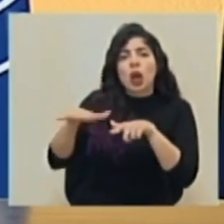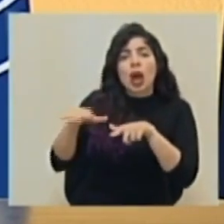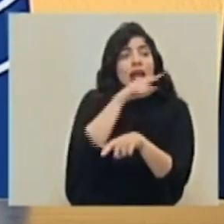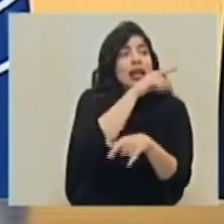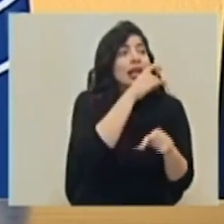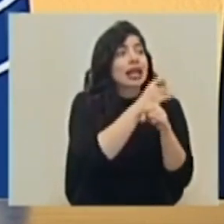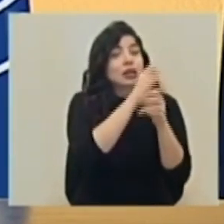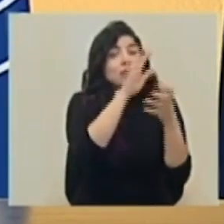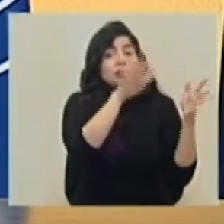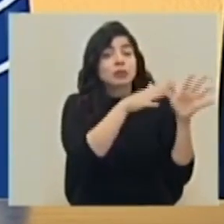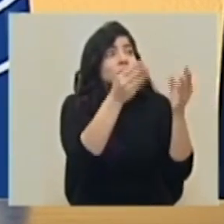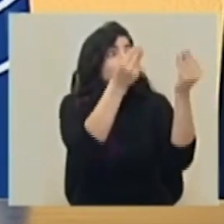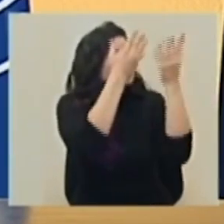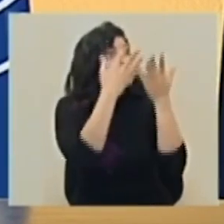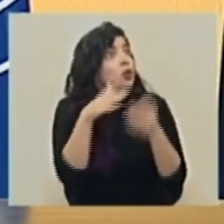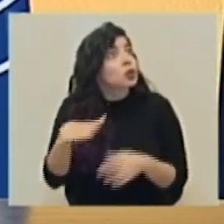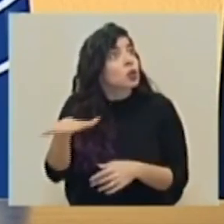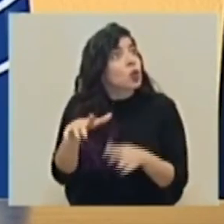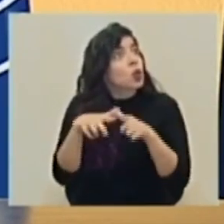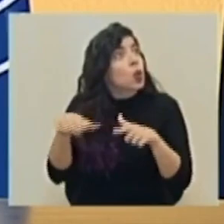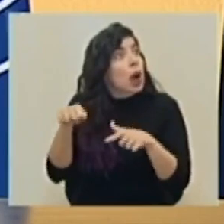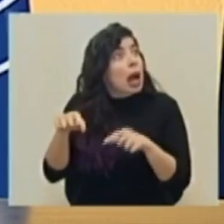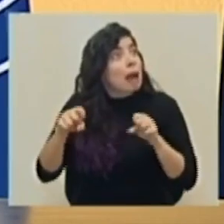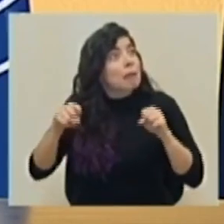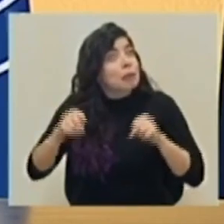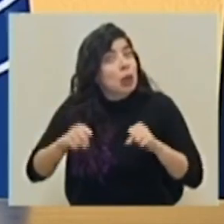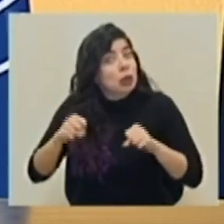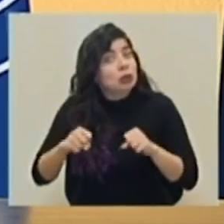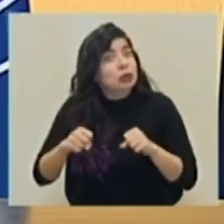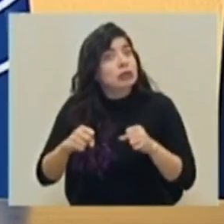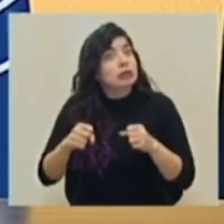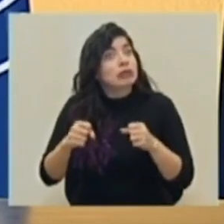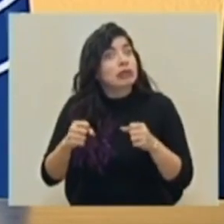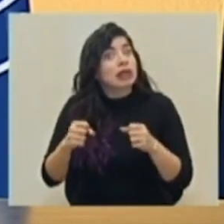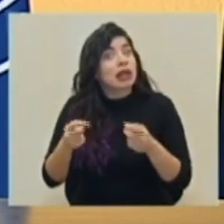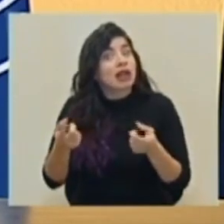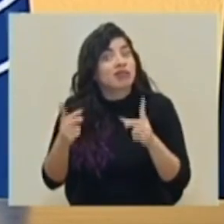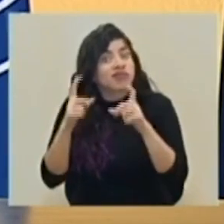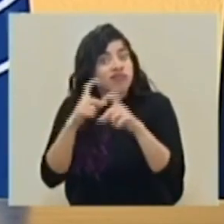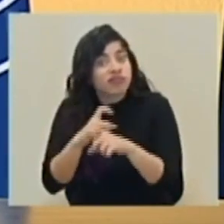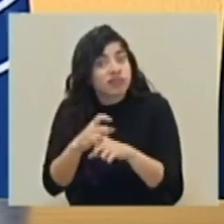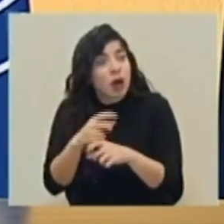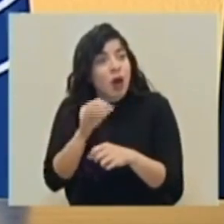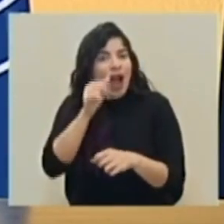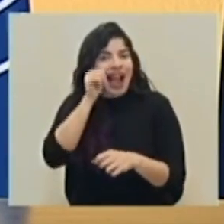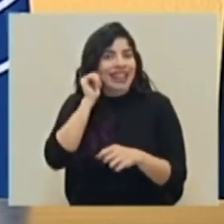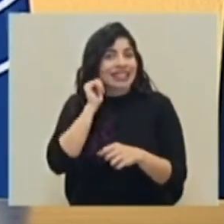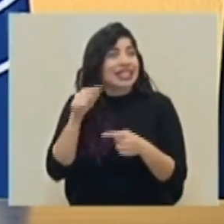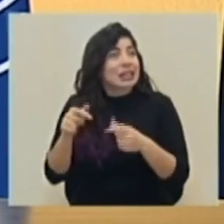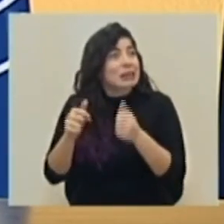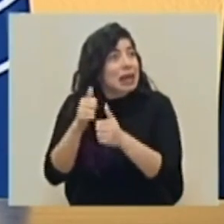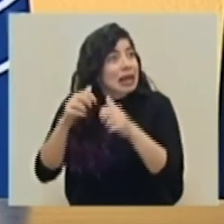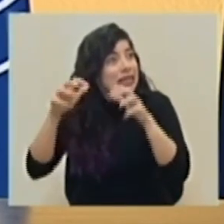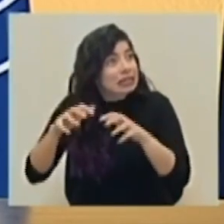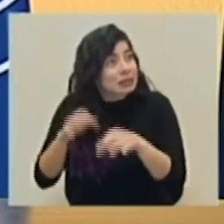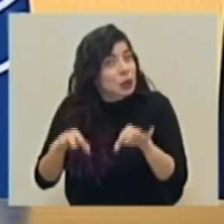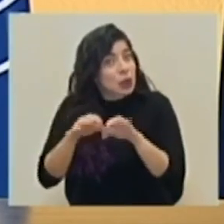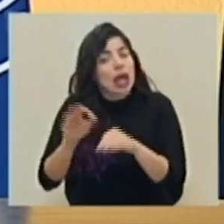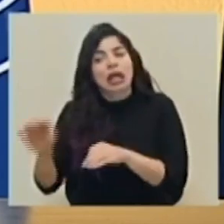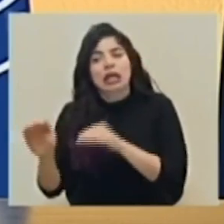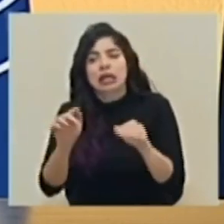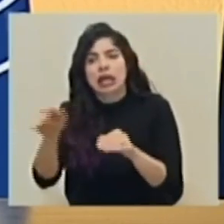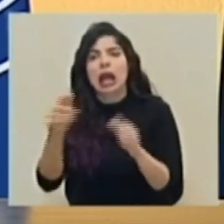Instituto Meteorológico Nacional, podrían generarse o desde ayer se han generado precipitaciones importantes.